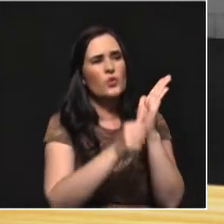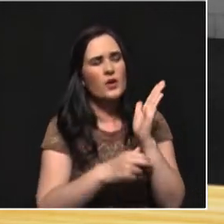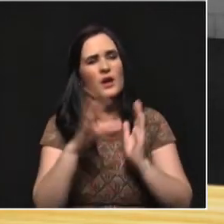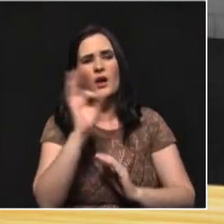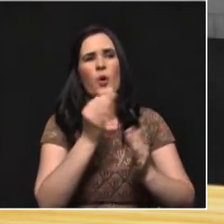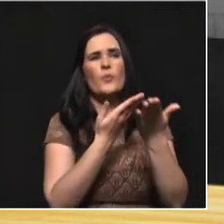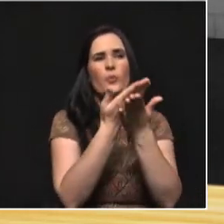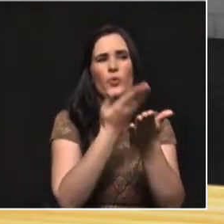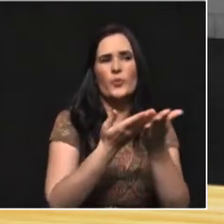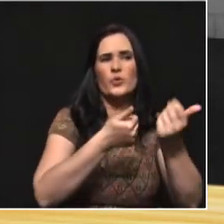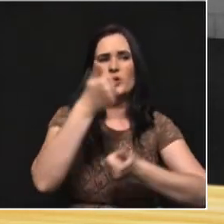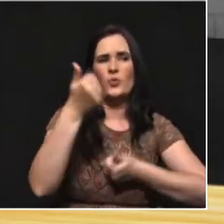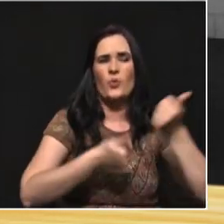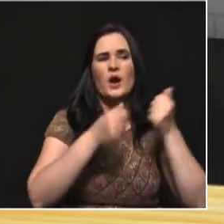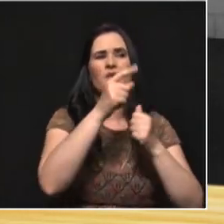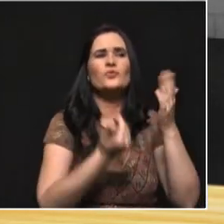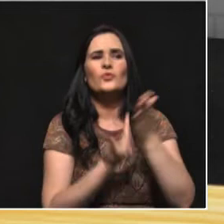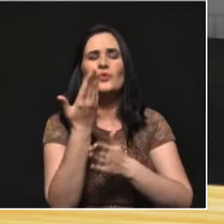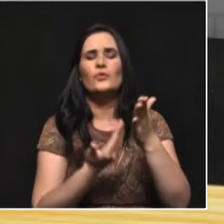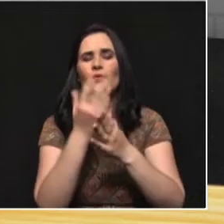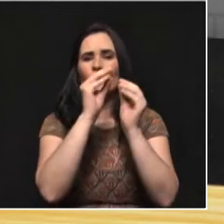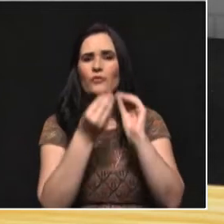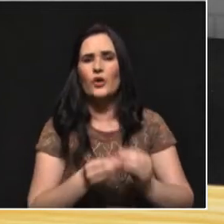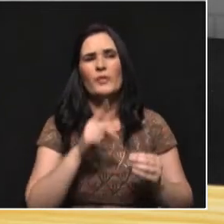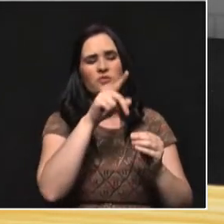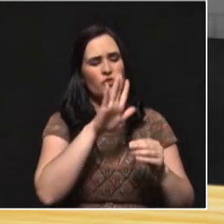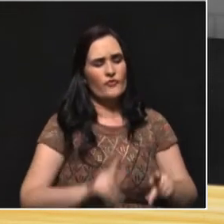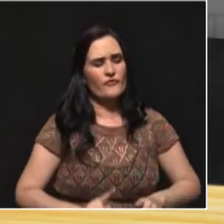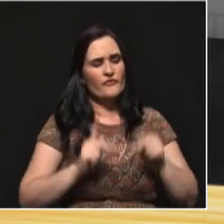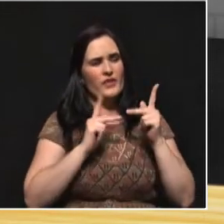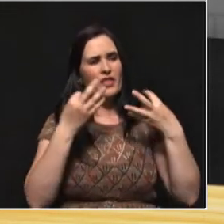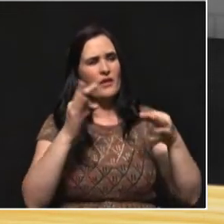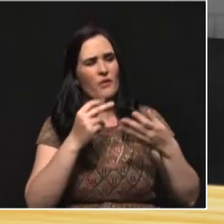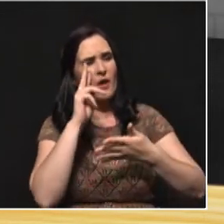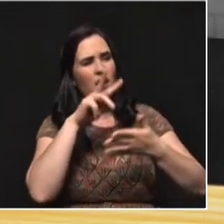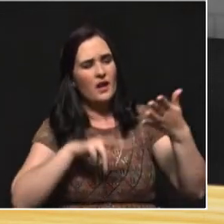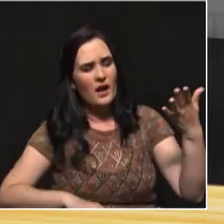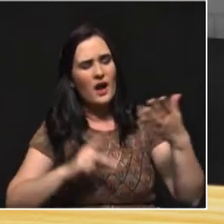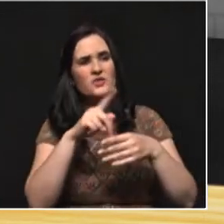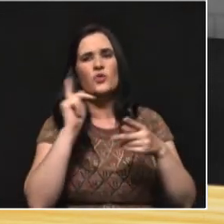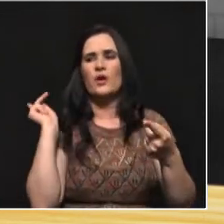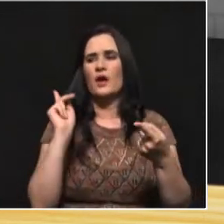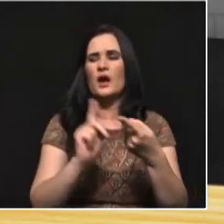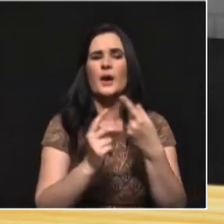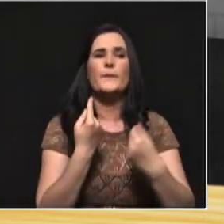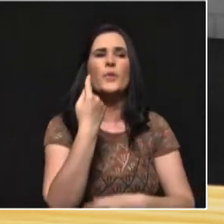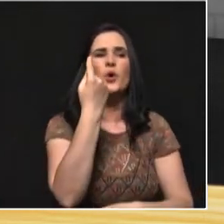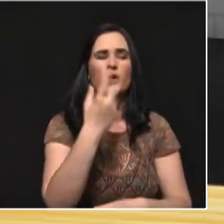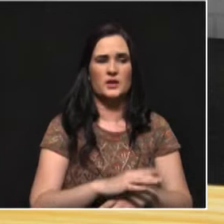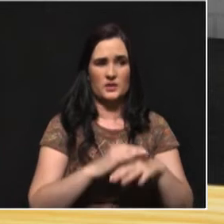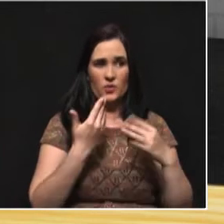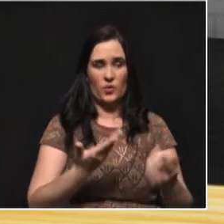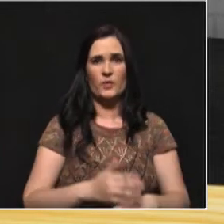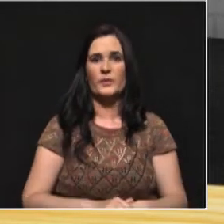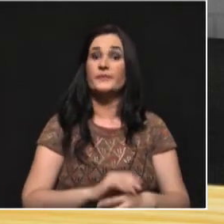está proponiendo, qué tiene de nuevo. Analizar la hoja de vida del candidato, analizar también su trayectoria política. Lo segundo